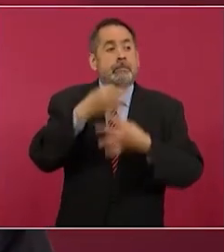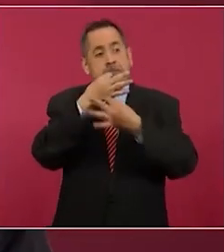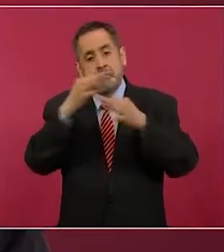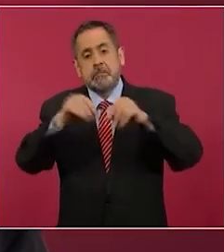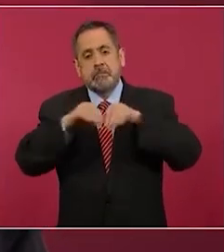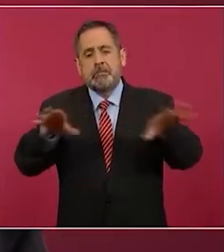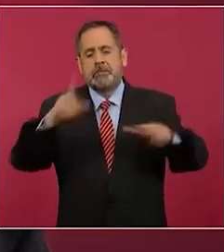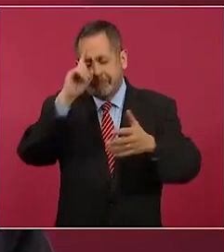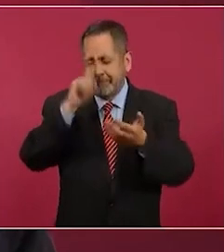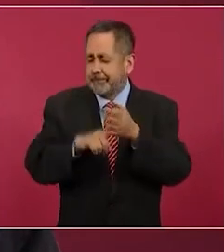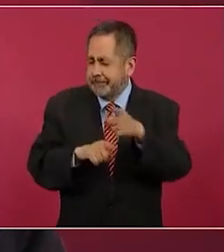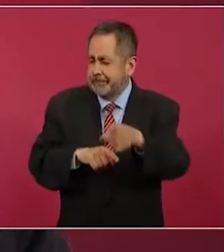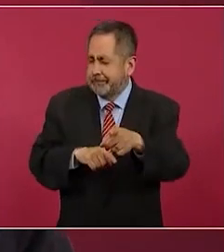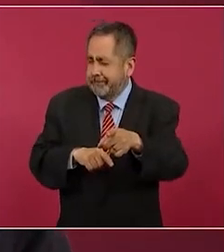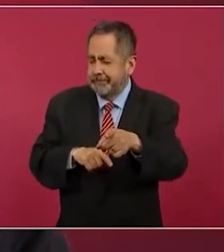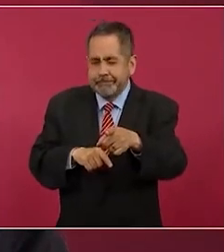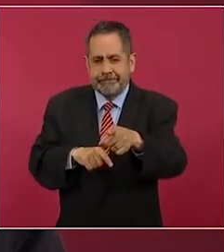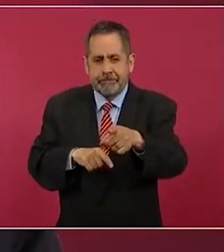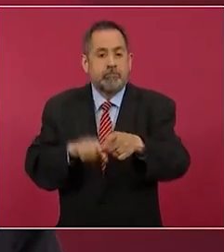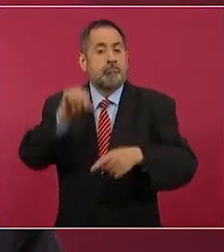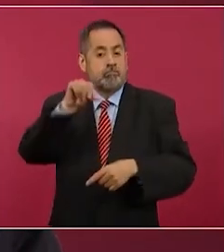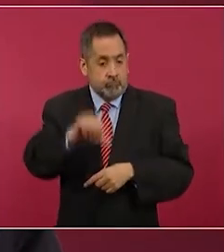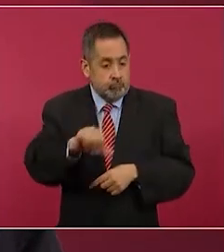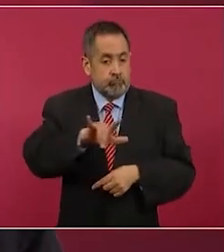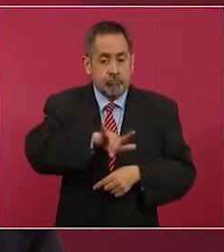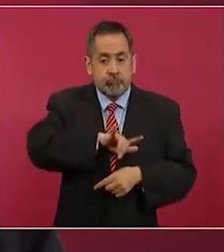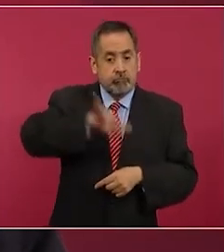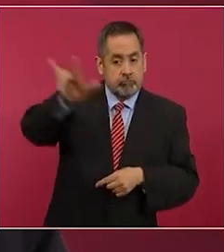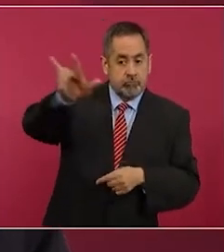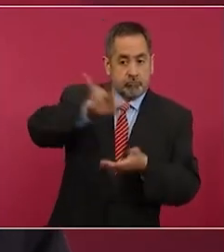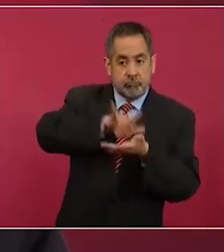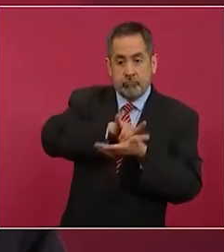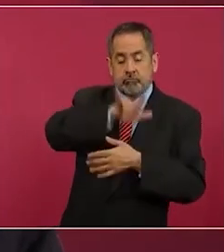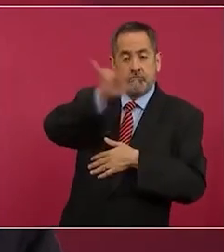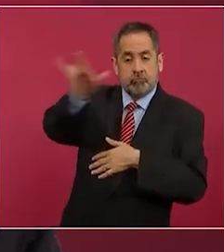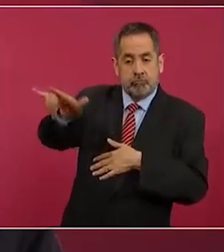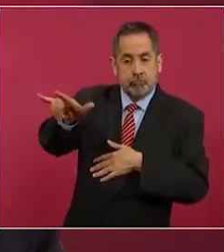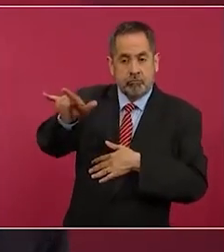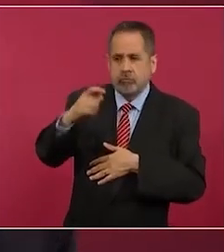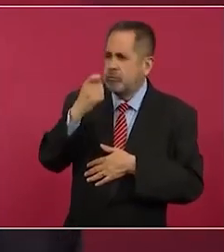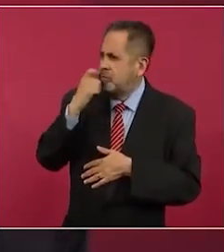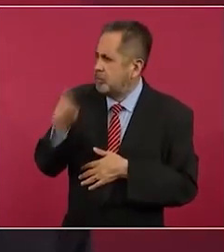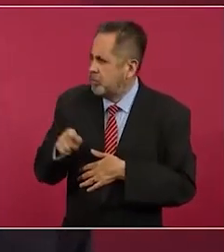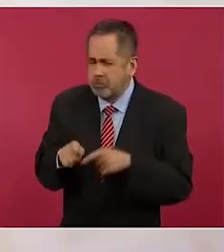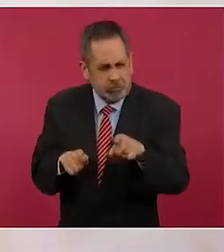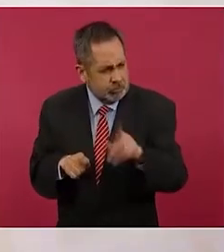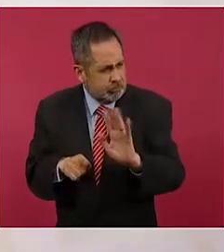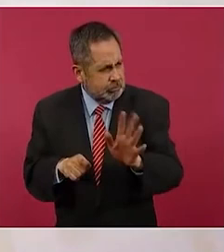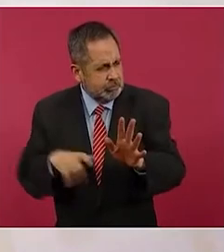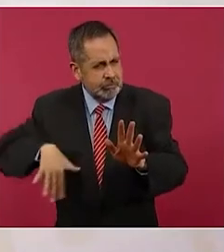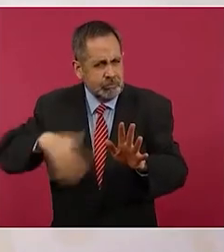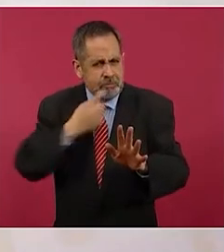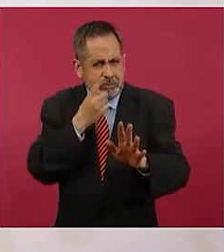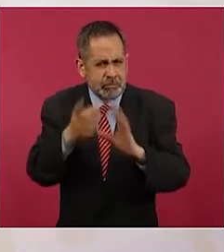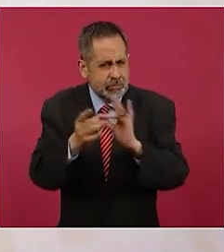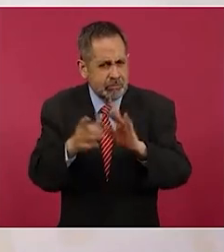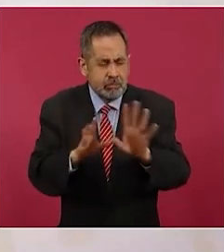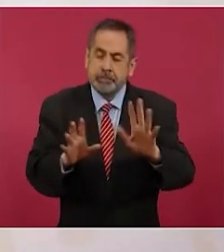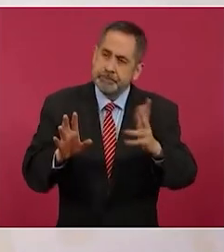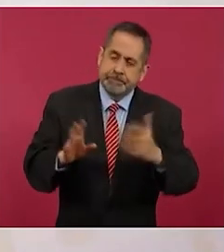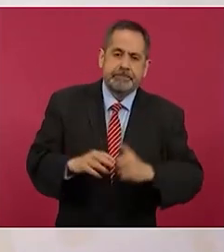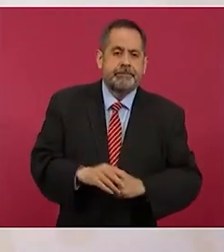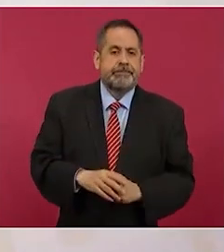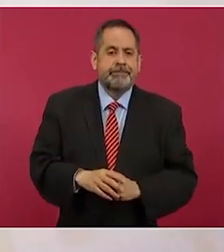lo del avión que sale a Ucrania. No sé si ya lo habían dicho. No.